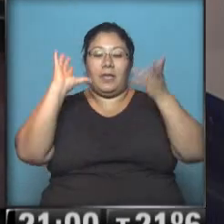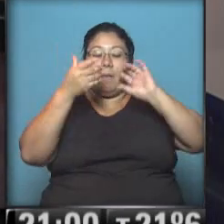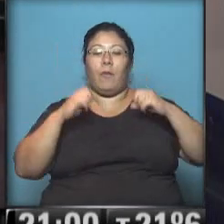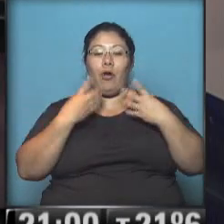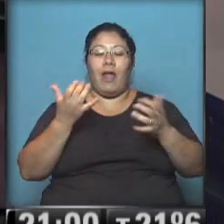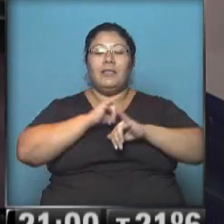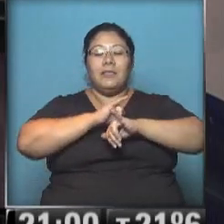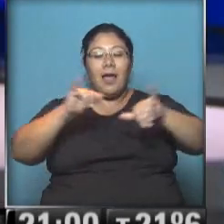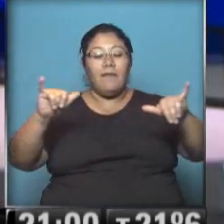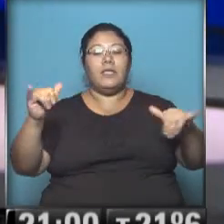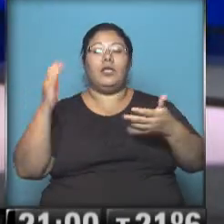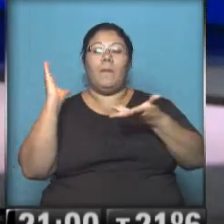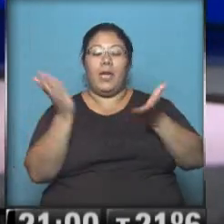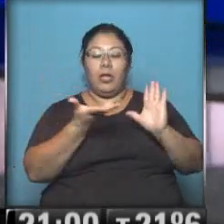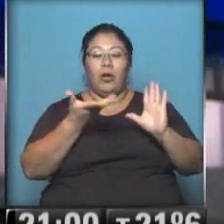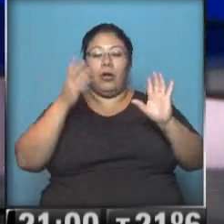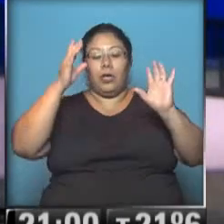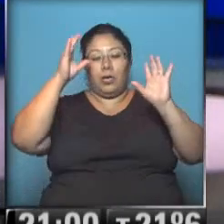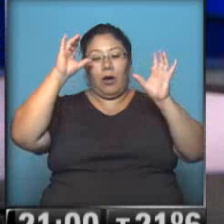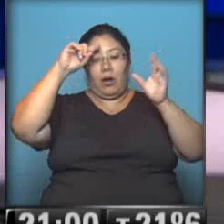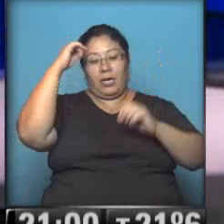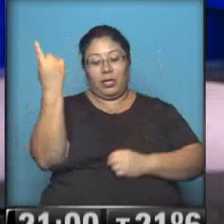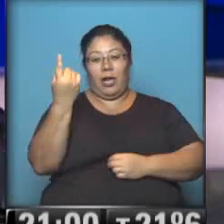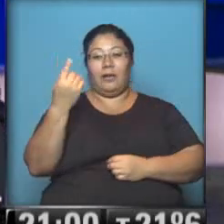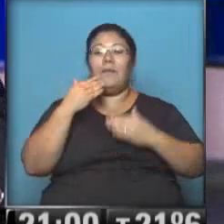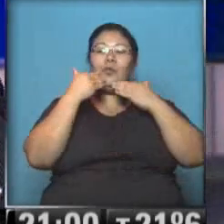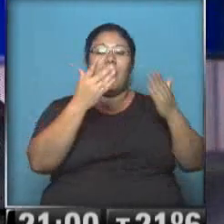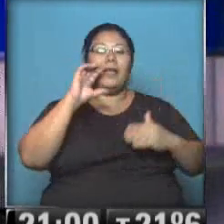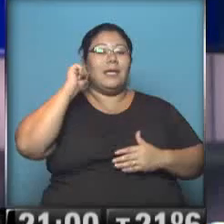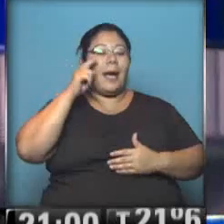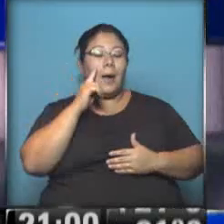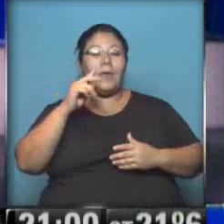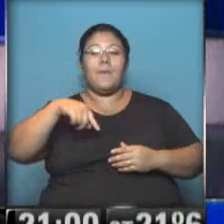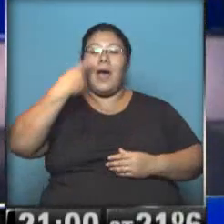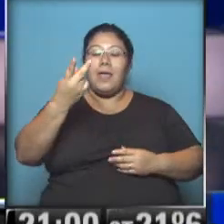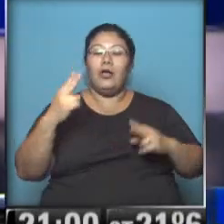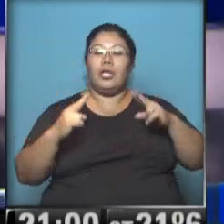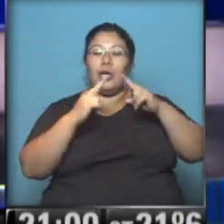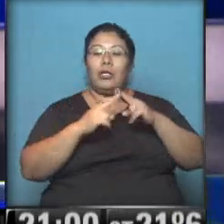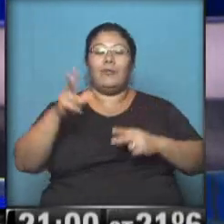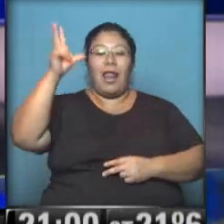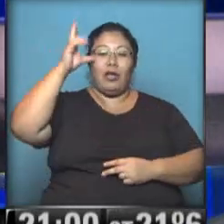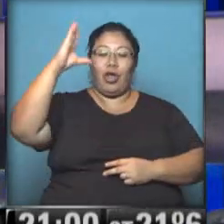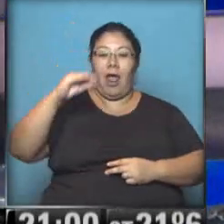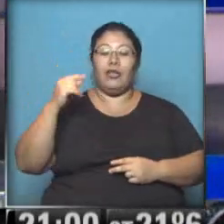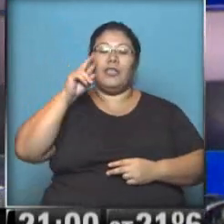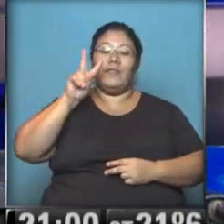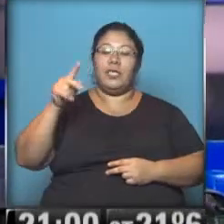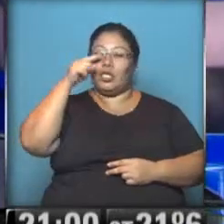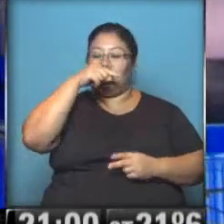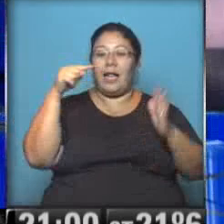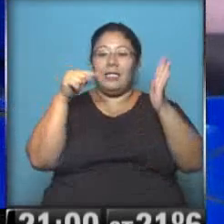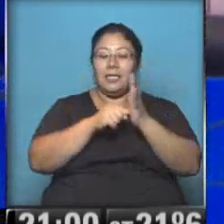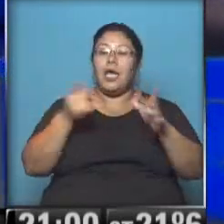Meteorológico Nacional. Gracias, Gaby. Punto final para esta edición. Nos reencontramos mañana a las 20 en la edición central de Edición 7. Como siempre,